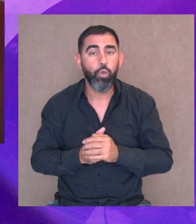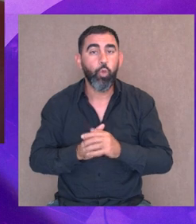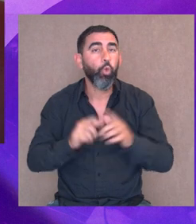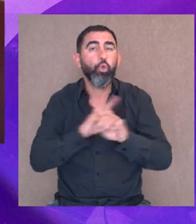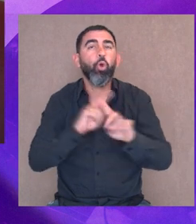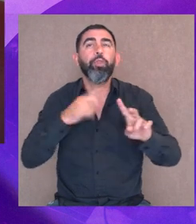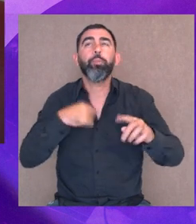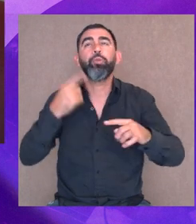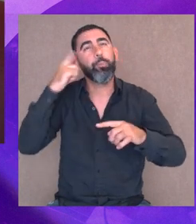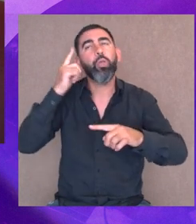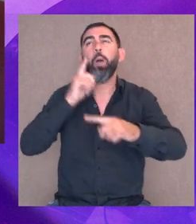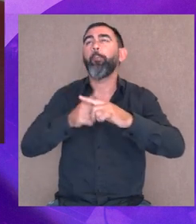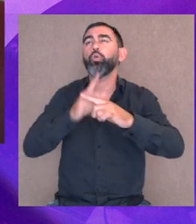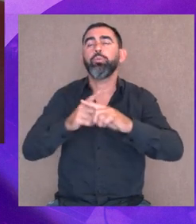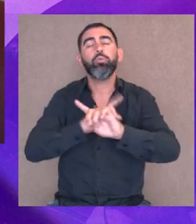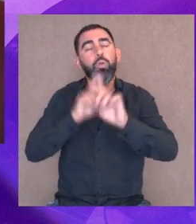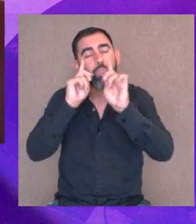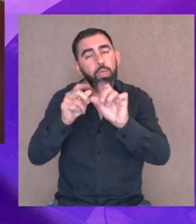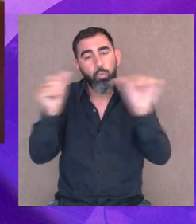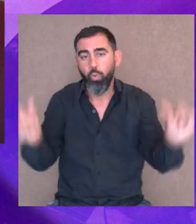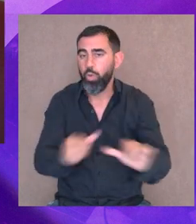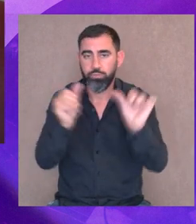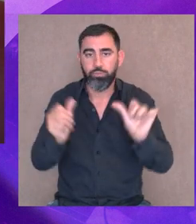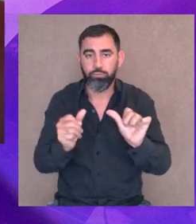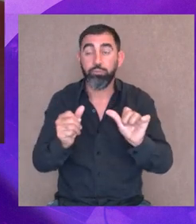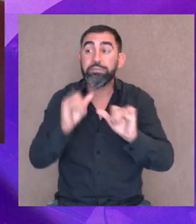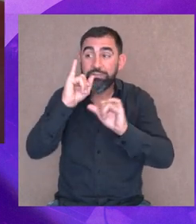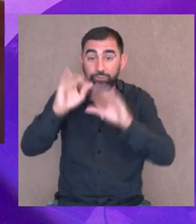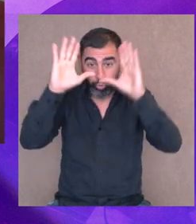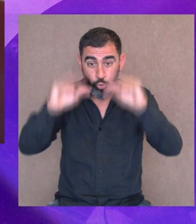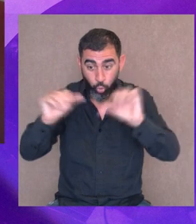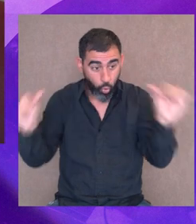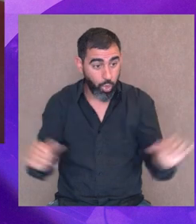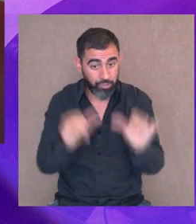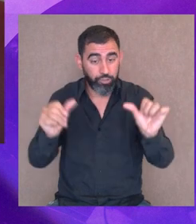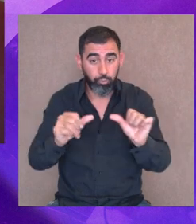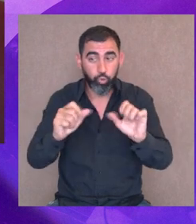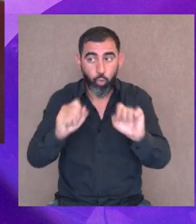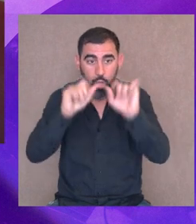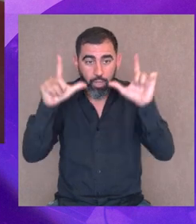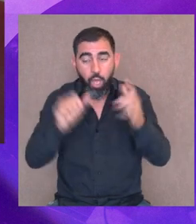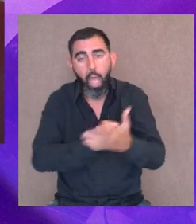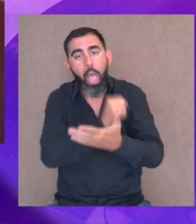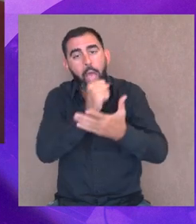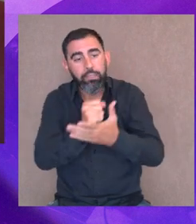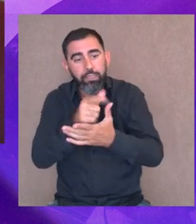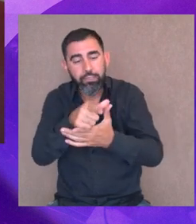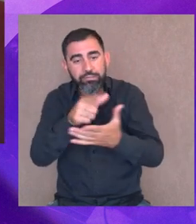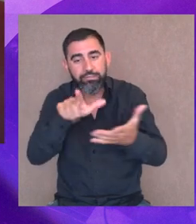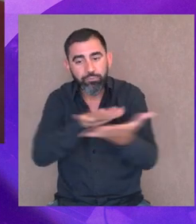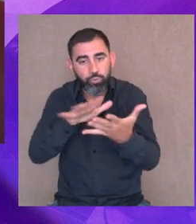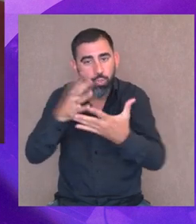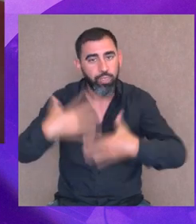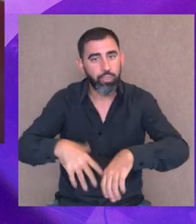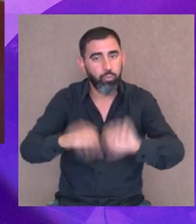estoy hablando qué positivismo el mío, sino hay que hacer. Y si todos hacemos, estamos todos alertas a que esto no, a